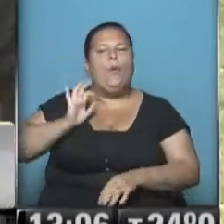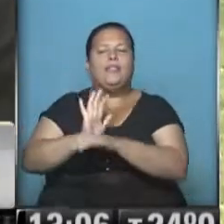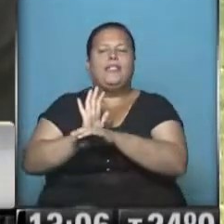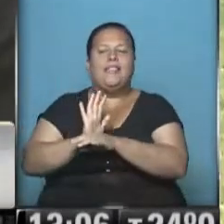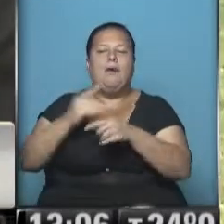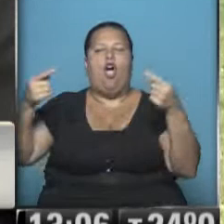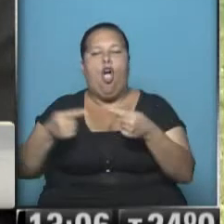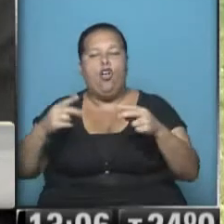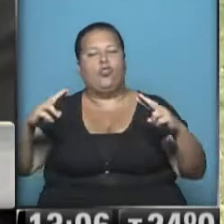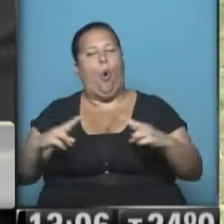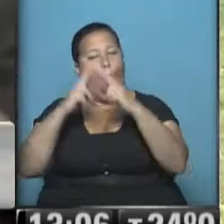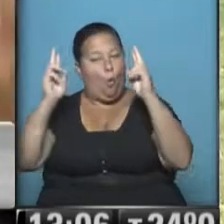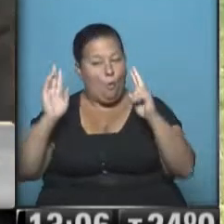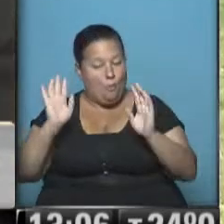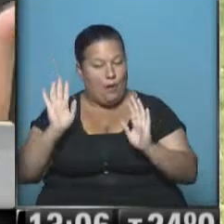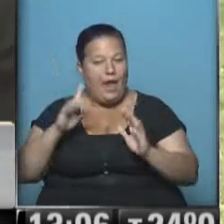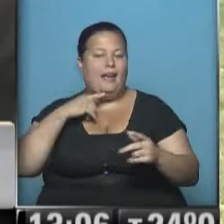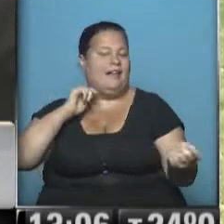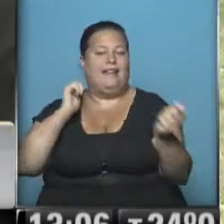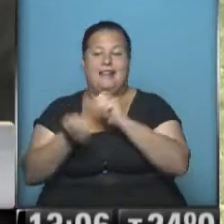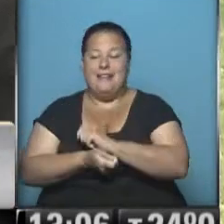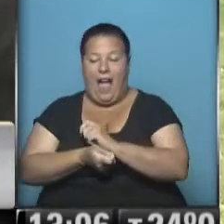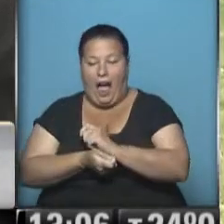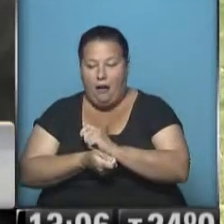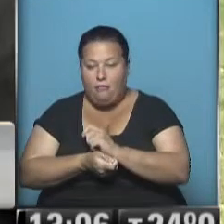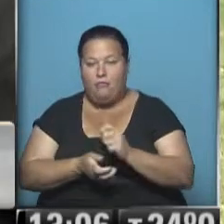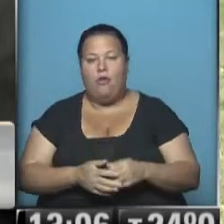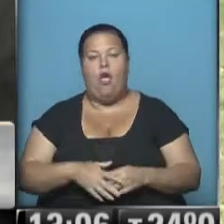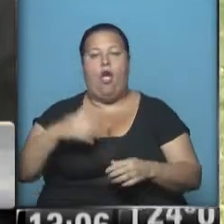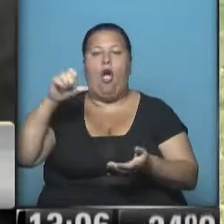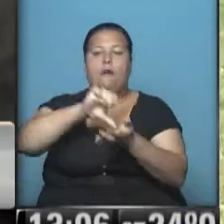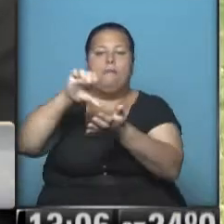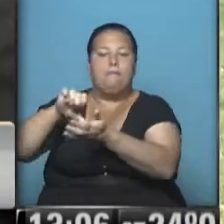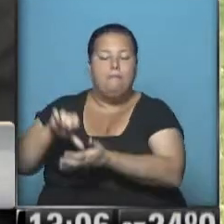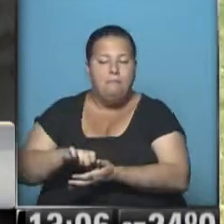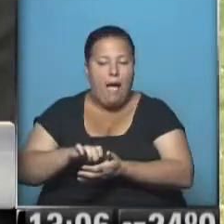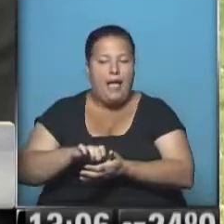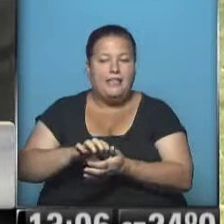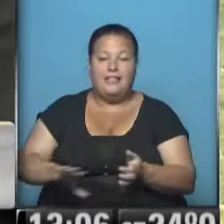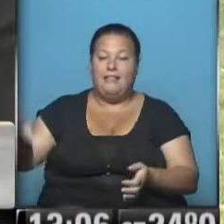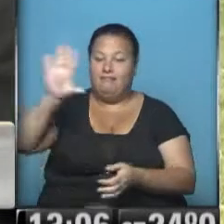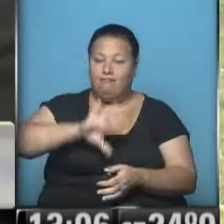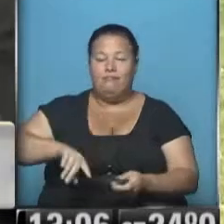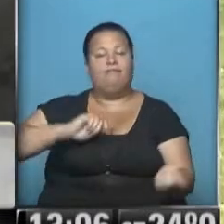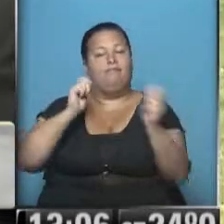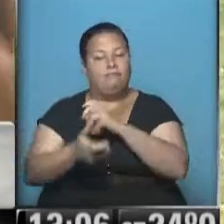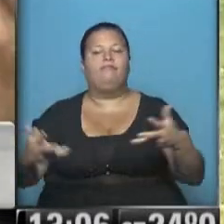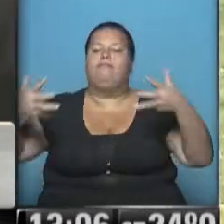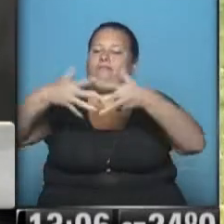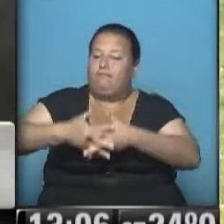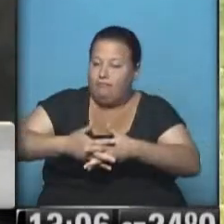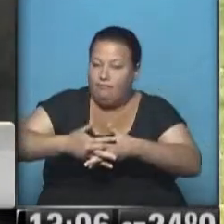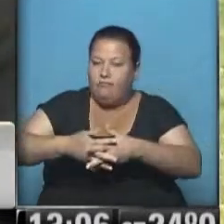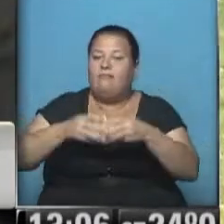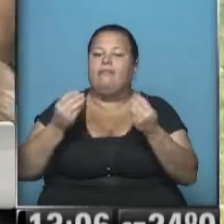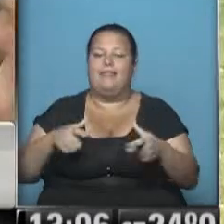las contracumbres, que con el giro que han dado los países del área, se han integrado finalmente